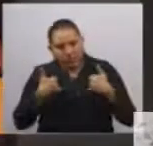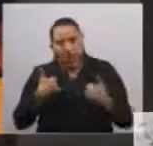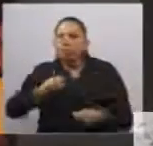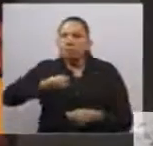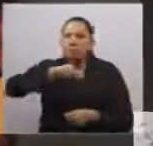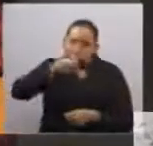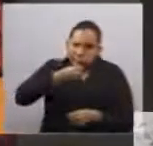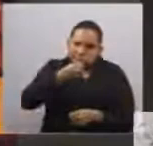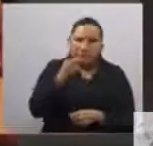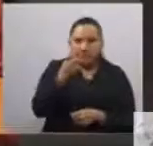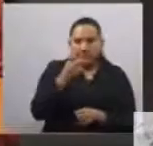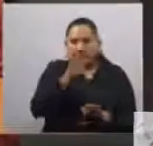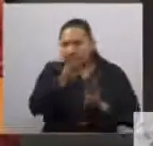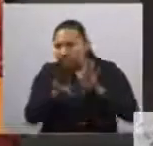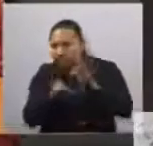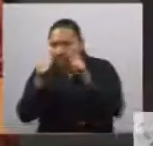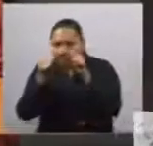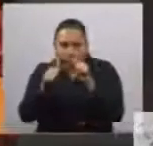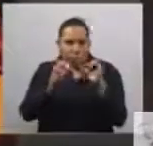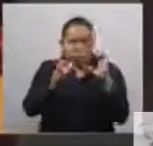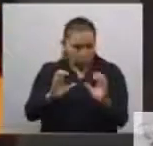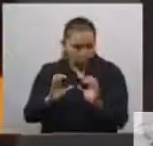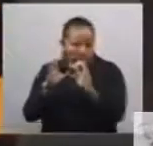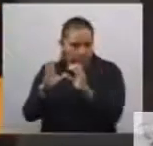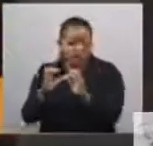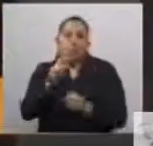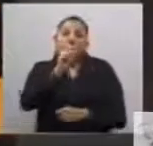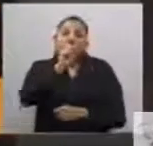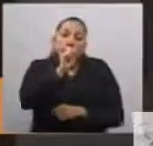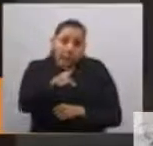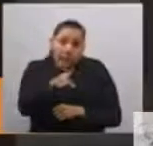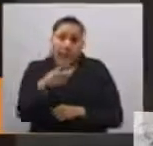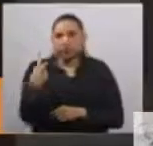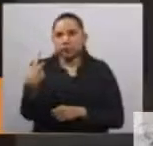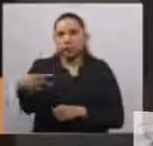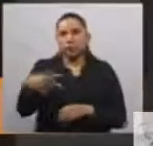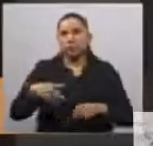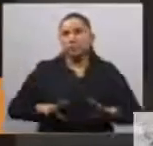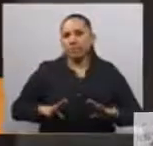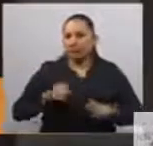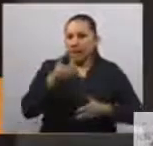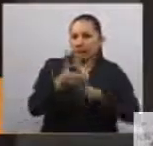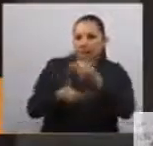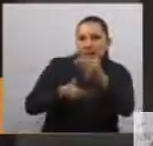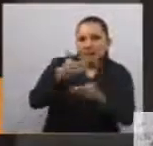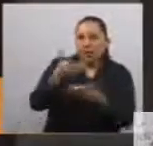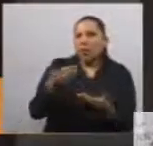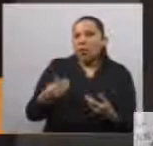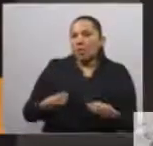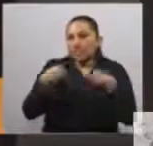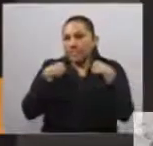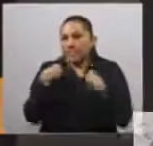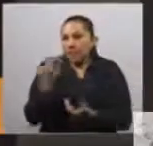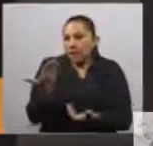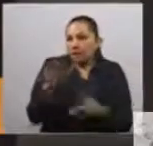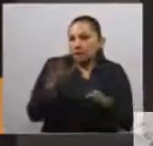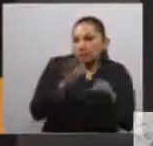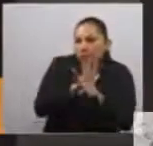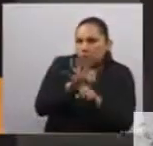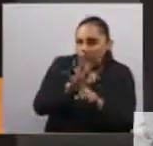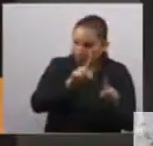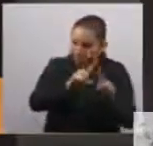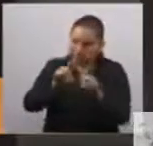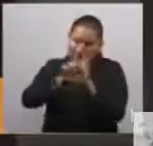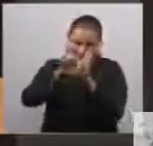O bien, en la diversidad de condiciones de desarrollo como puede ser la discapacidad, así como dar